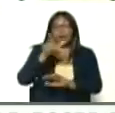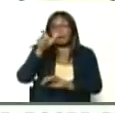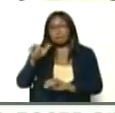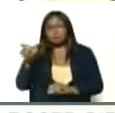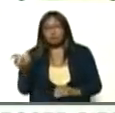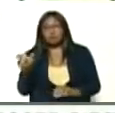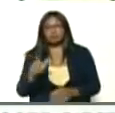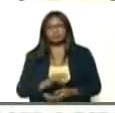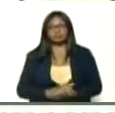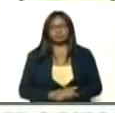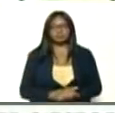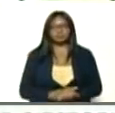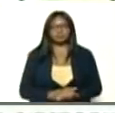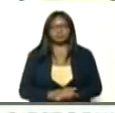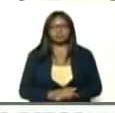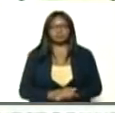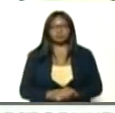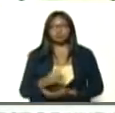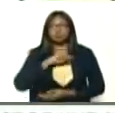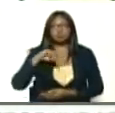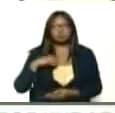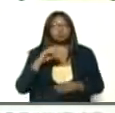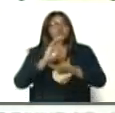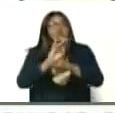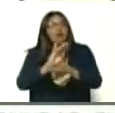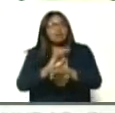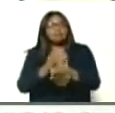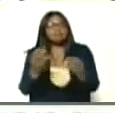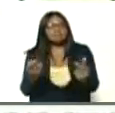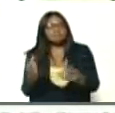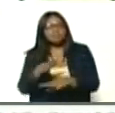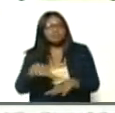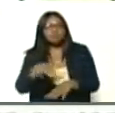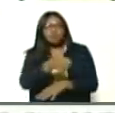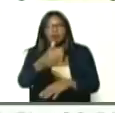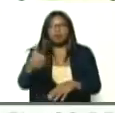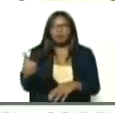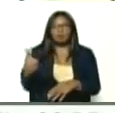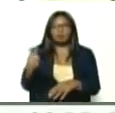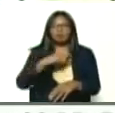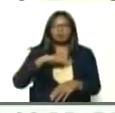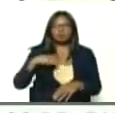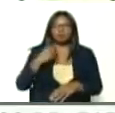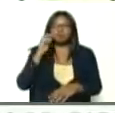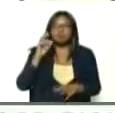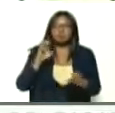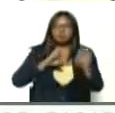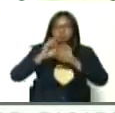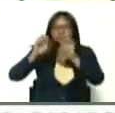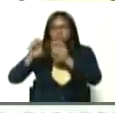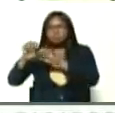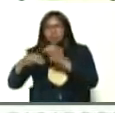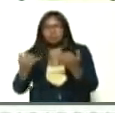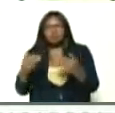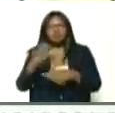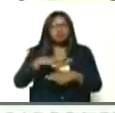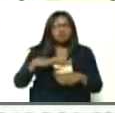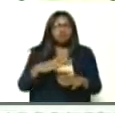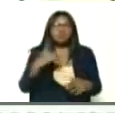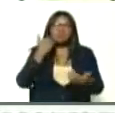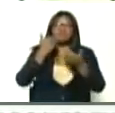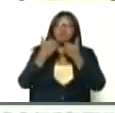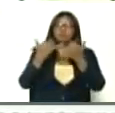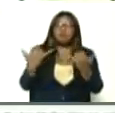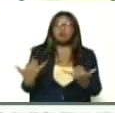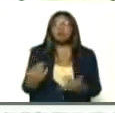donde, nosotros hacemos el seguimiento, donde, cada caso, hacemos un estudio aleatorio, ¿dónde fue contagiado usted?